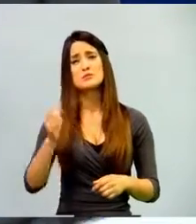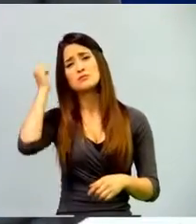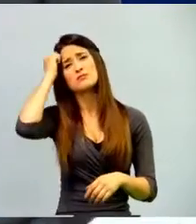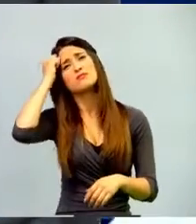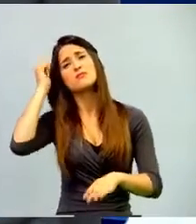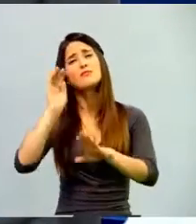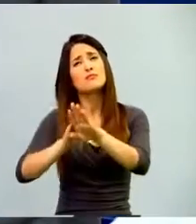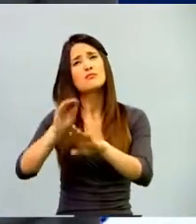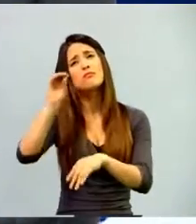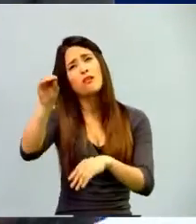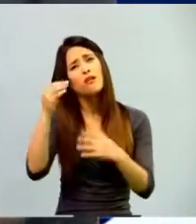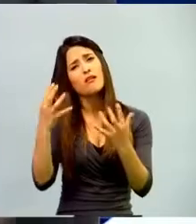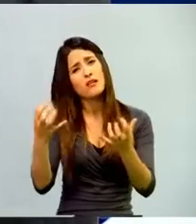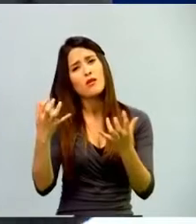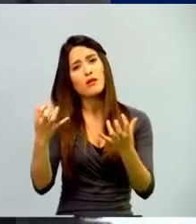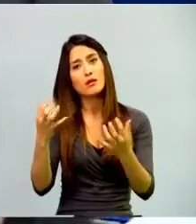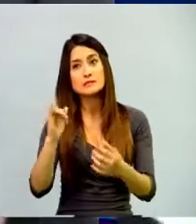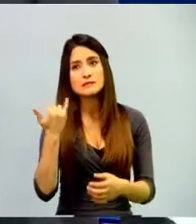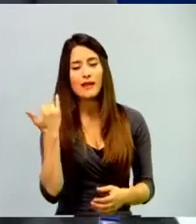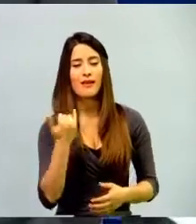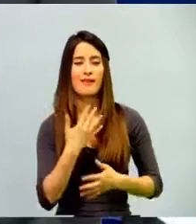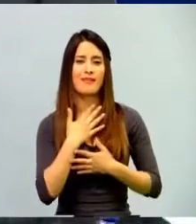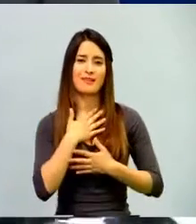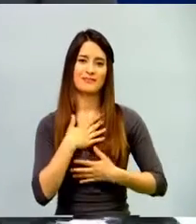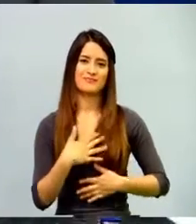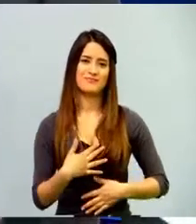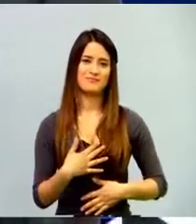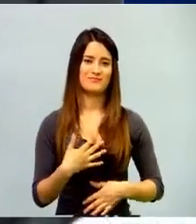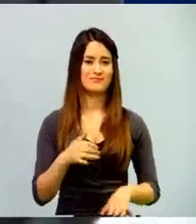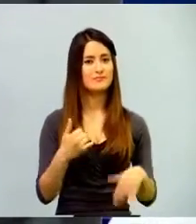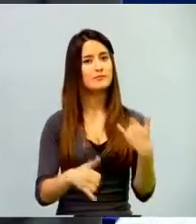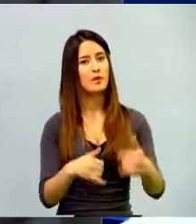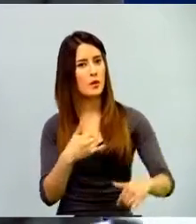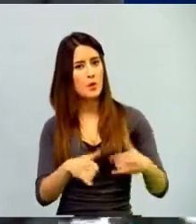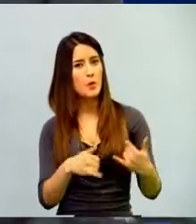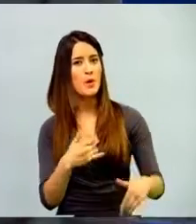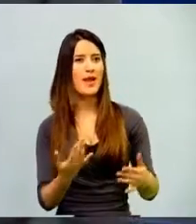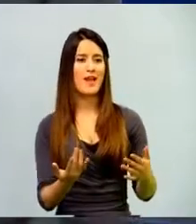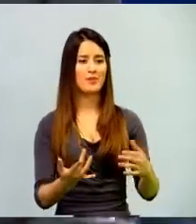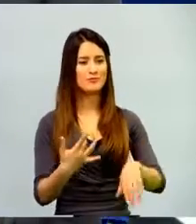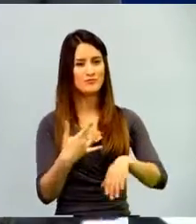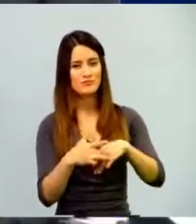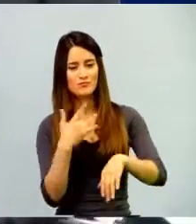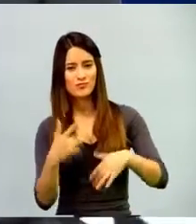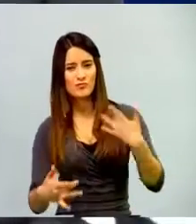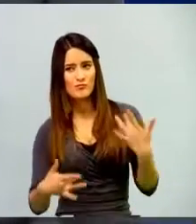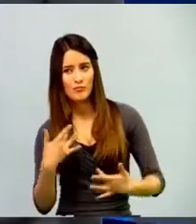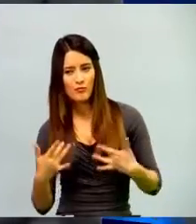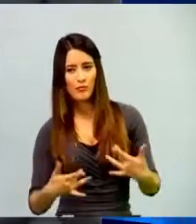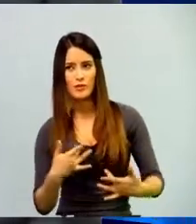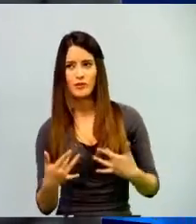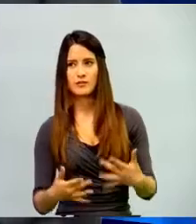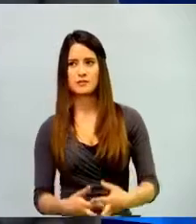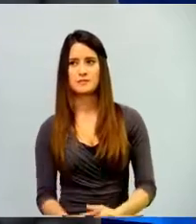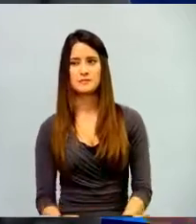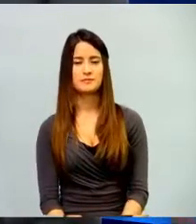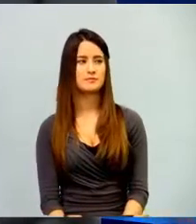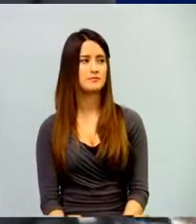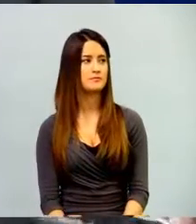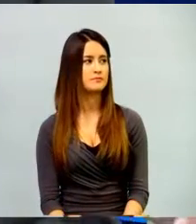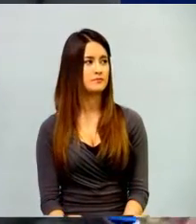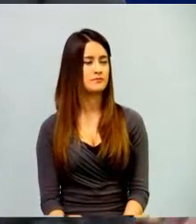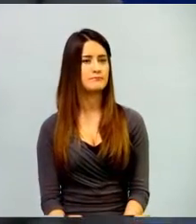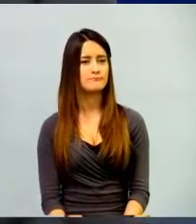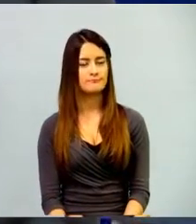Entonces, la felicidad está muy cerca del aprendizaje y obviamente de la motivación. Por eso es que la